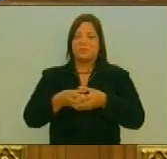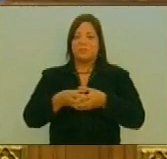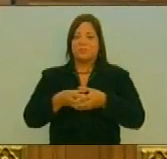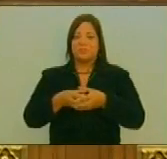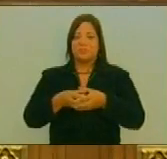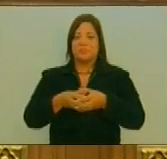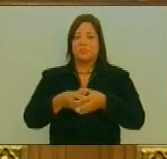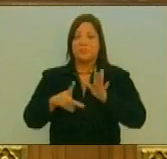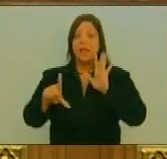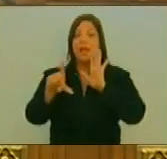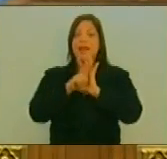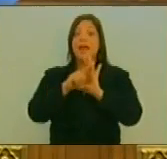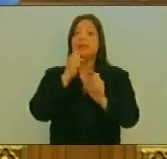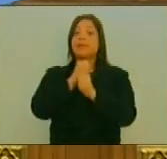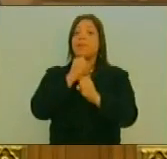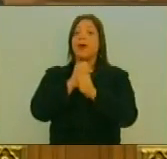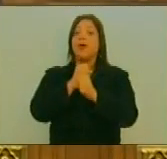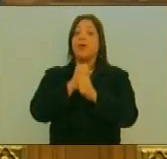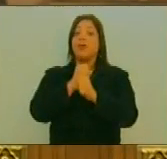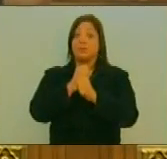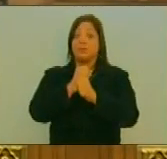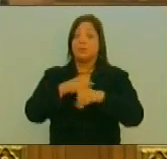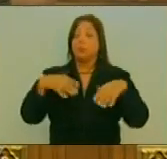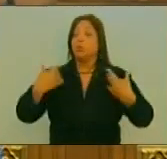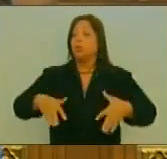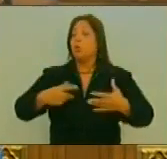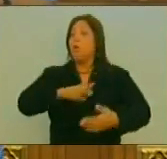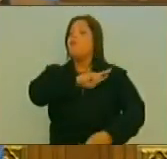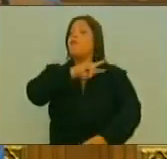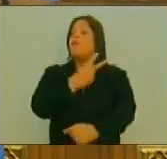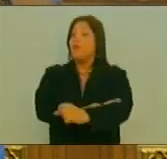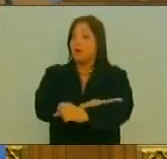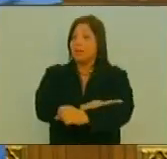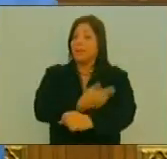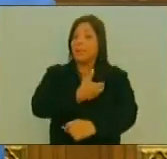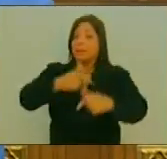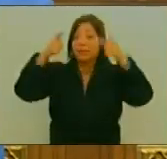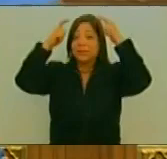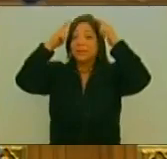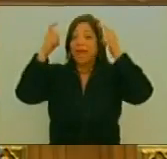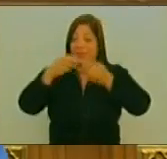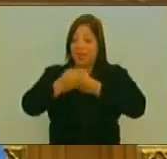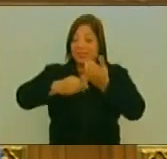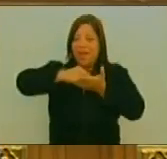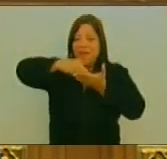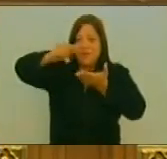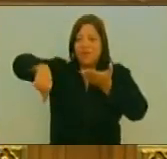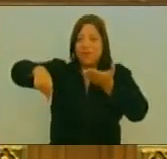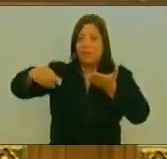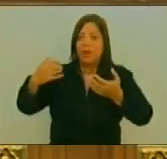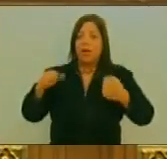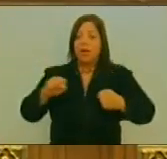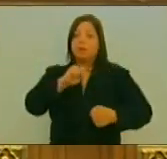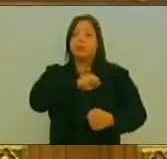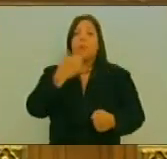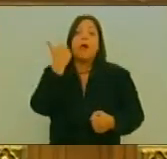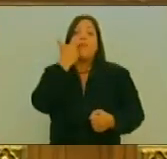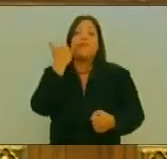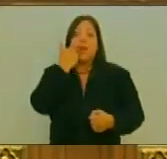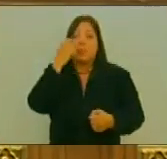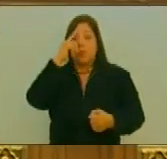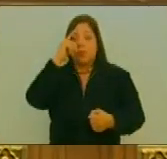Que la ley Del trabajo Esa que le contó Tanto A nuestro Comandante Supremo Cuando la vino A firmar El 30 de abril